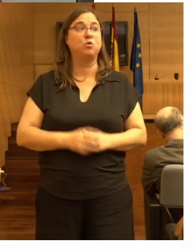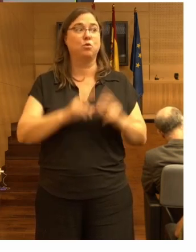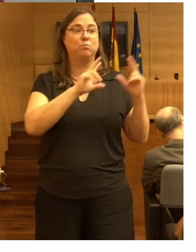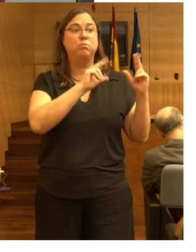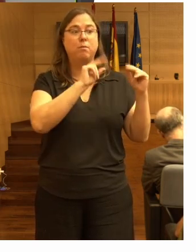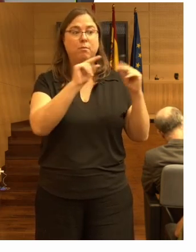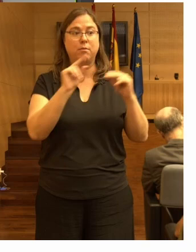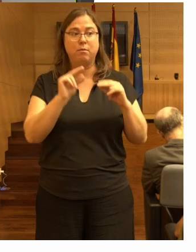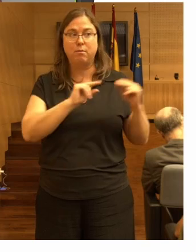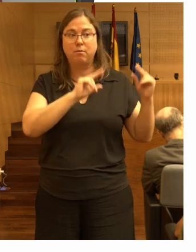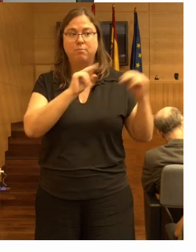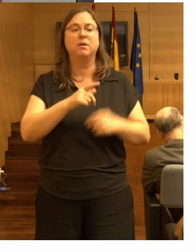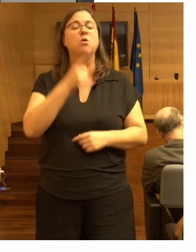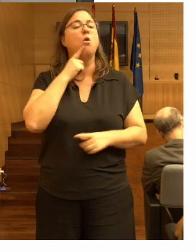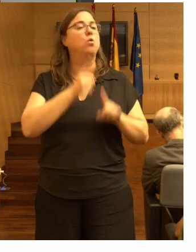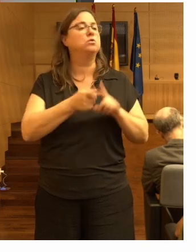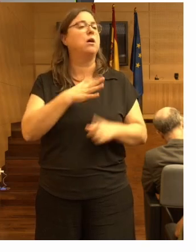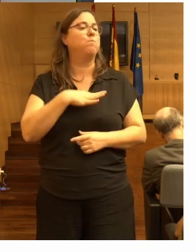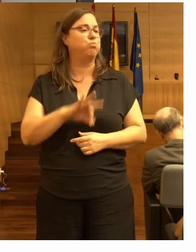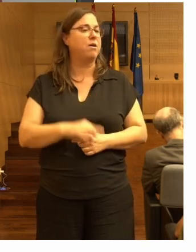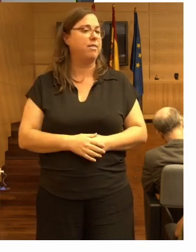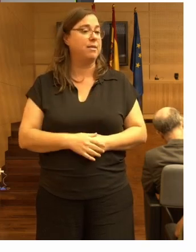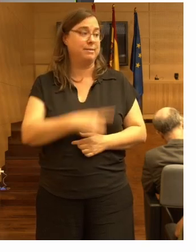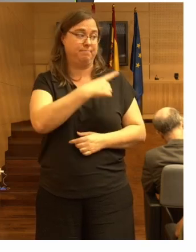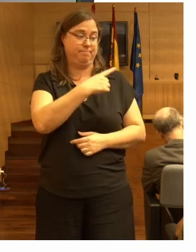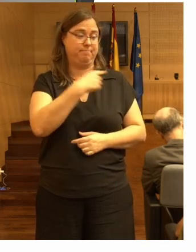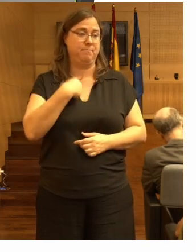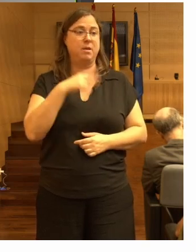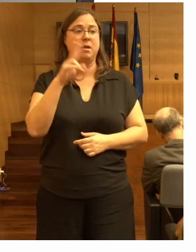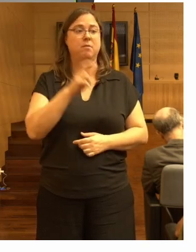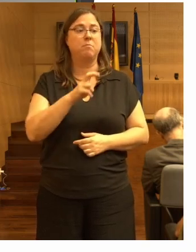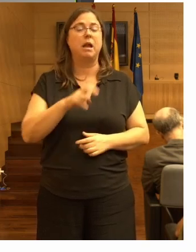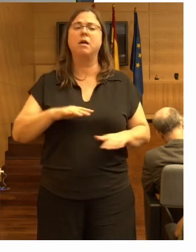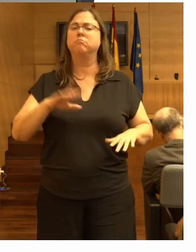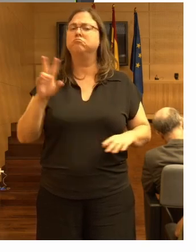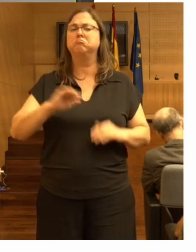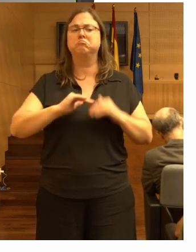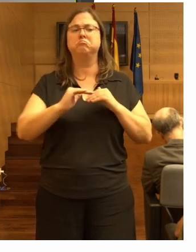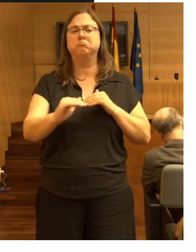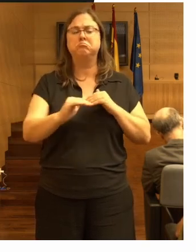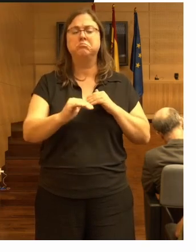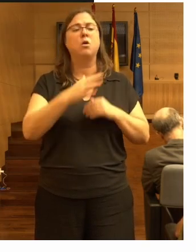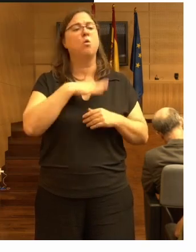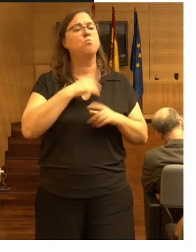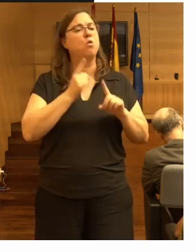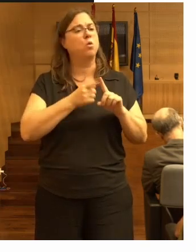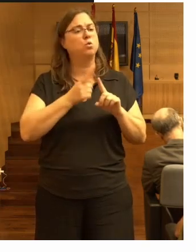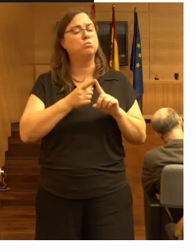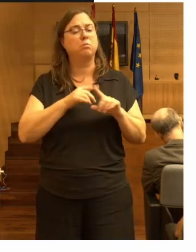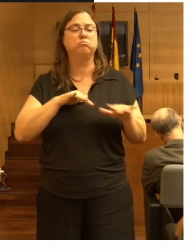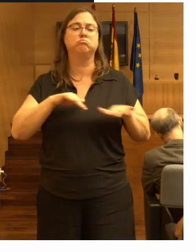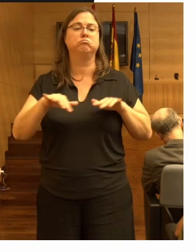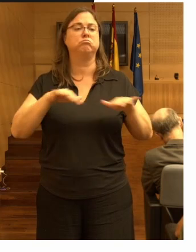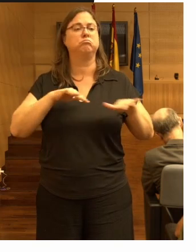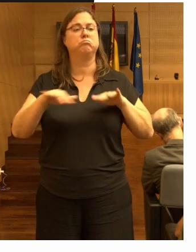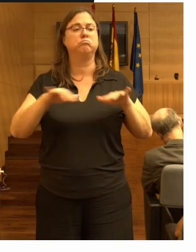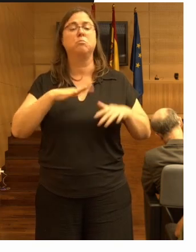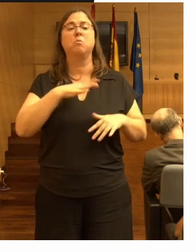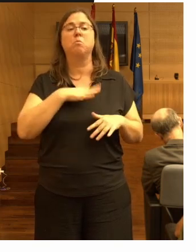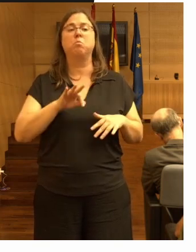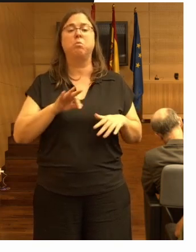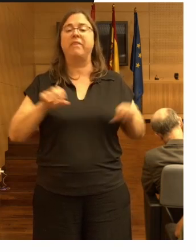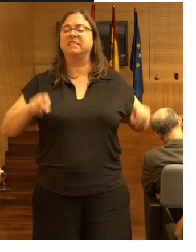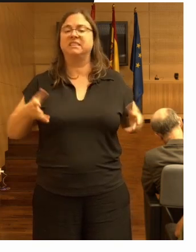se puede utilizar este dispositivo es muy estable y se pueden mover sin